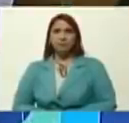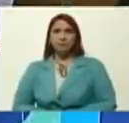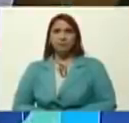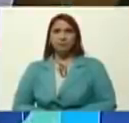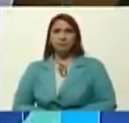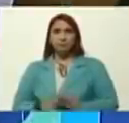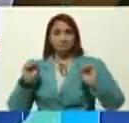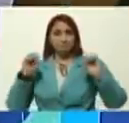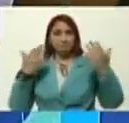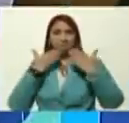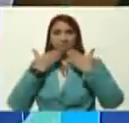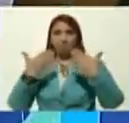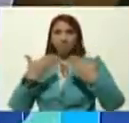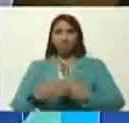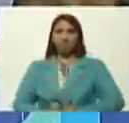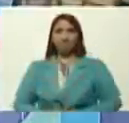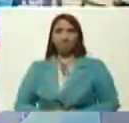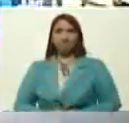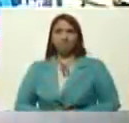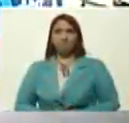venceremos, gracias, muchas gracias.